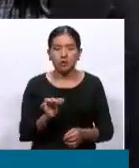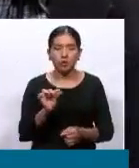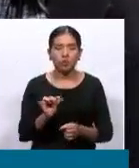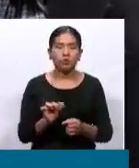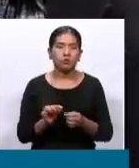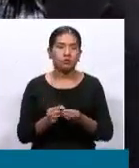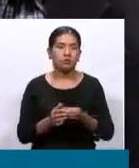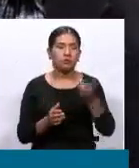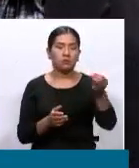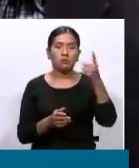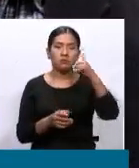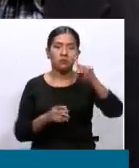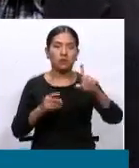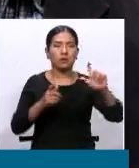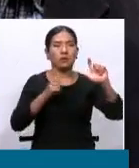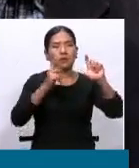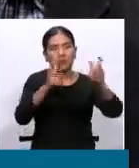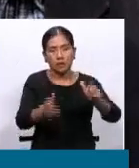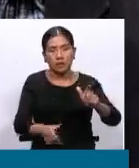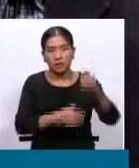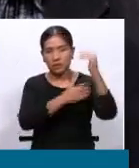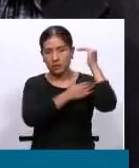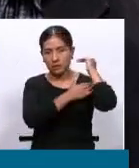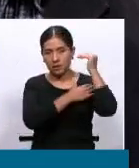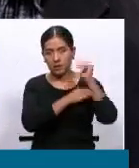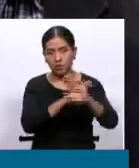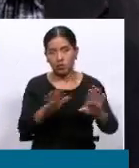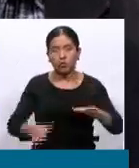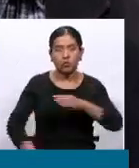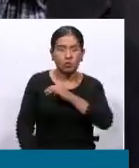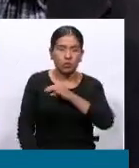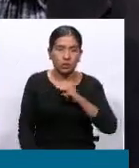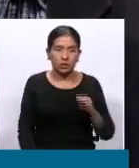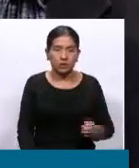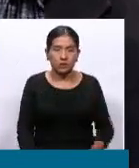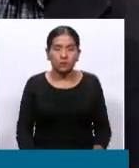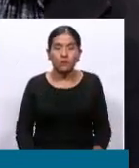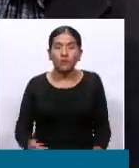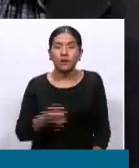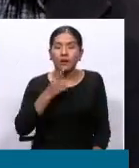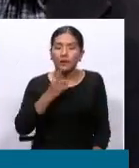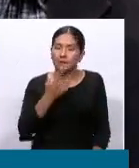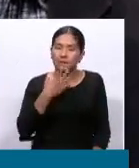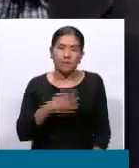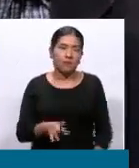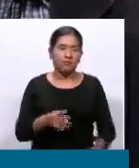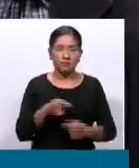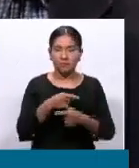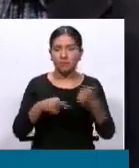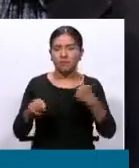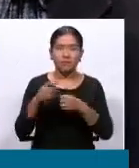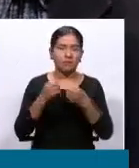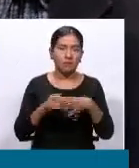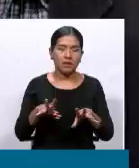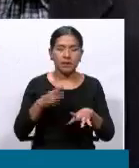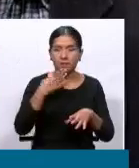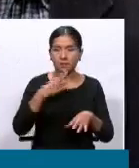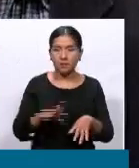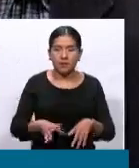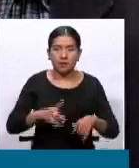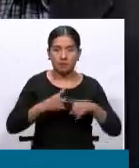recibe el departamento de Santa Cruz y sus municipios. De entrada ya es un mal negocio, porque a nivel de